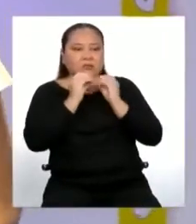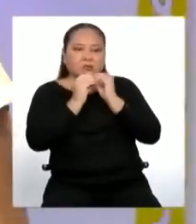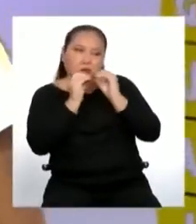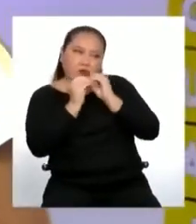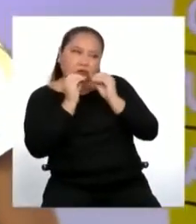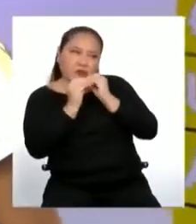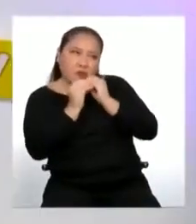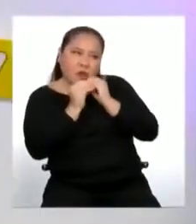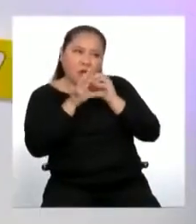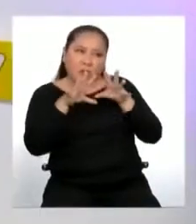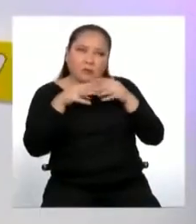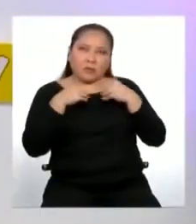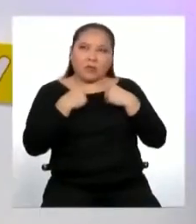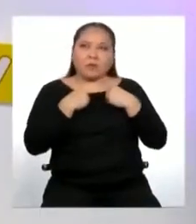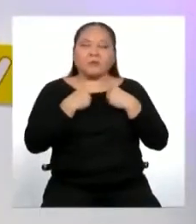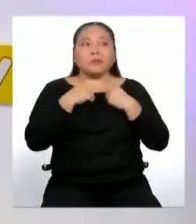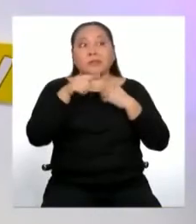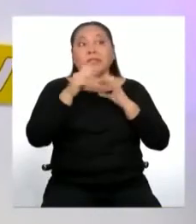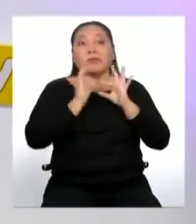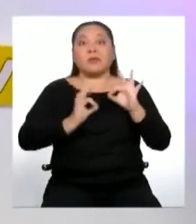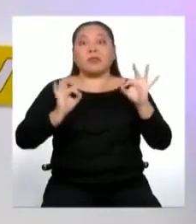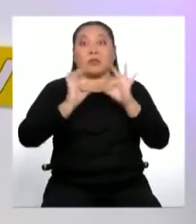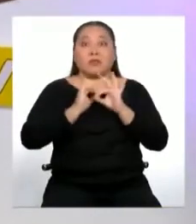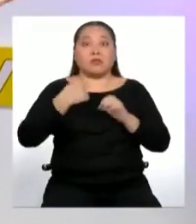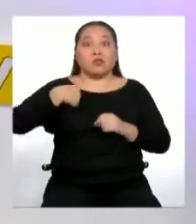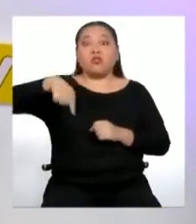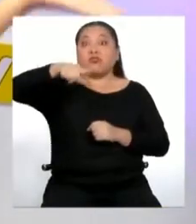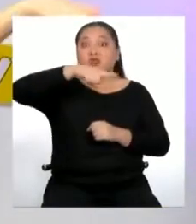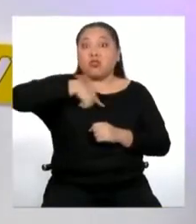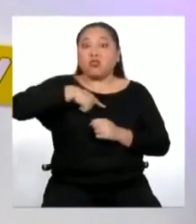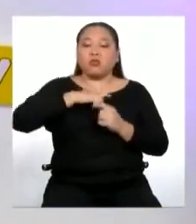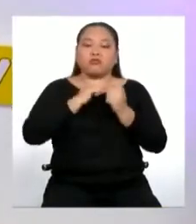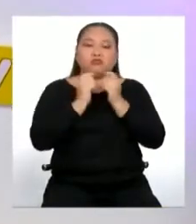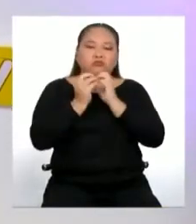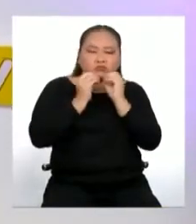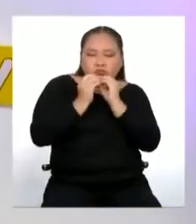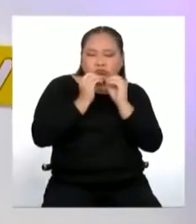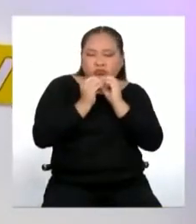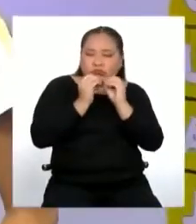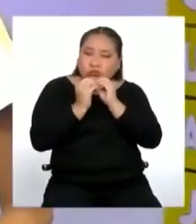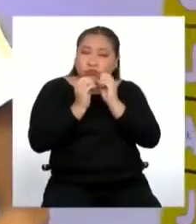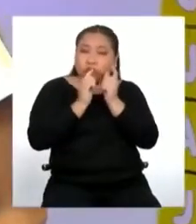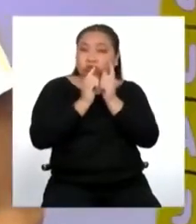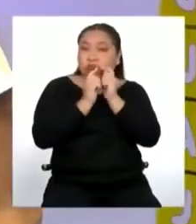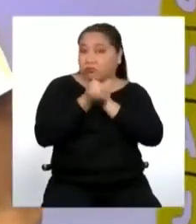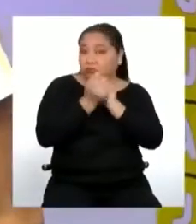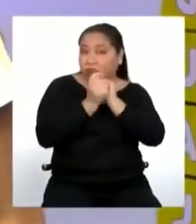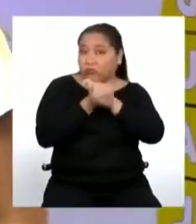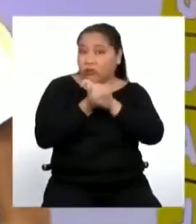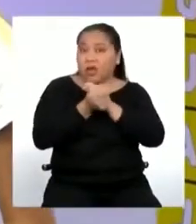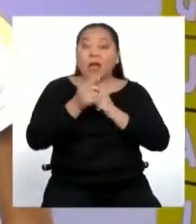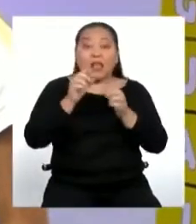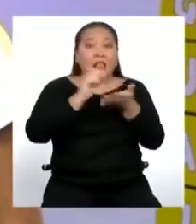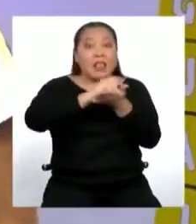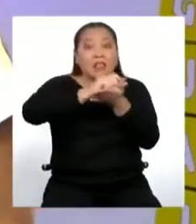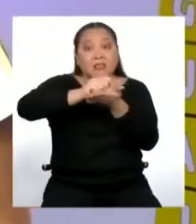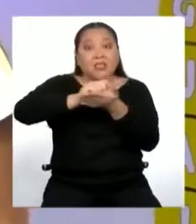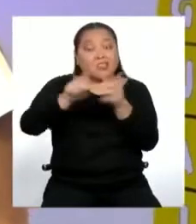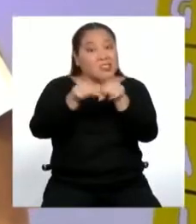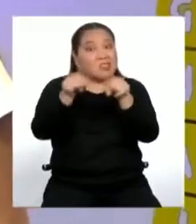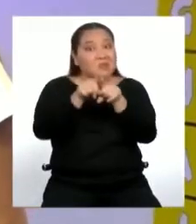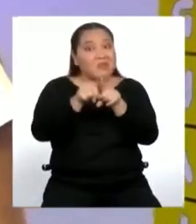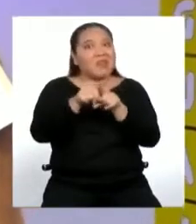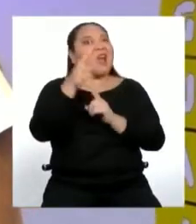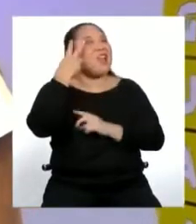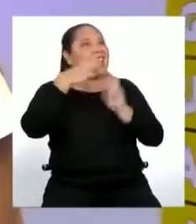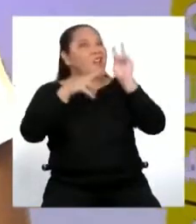muy importante. ¿Así a qué? Que así como nosotros nos adaptamos a algo, los textos también. Ah, me parece genial eso. ¿Y qué te parece si vemos un video donde